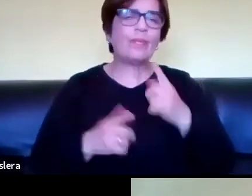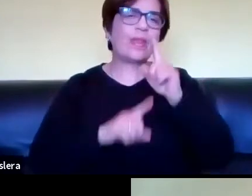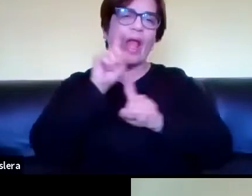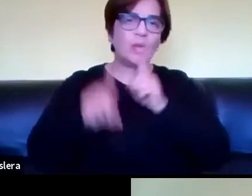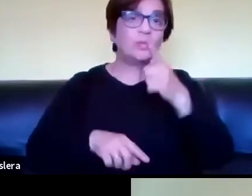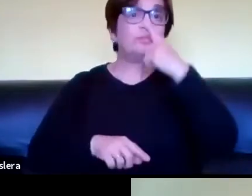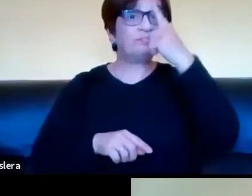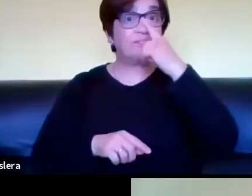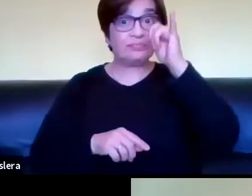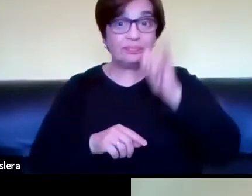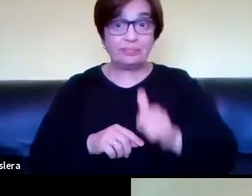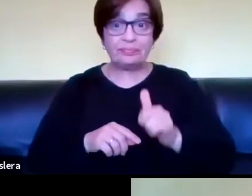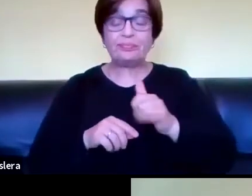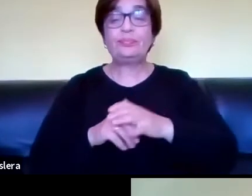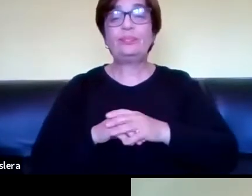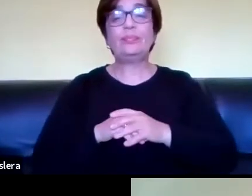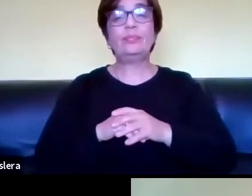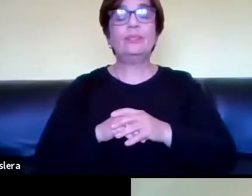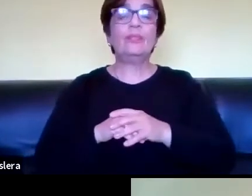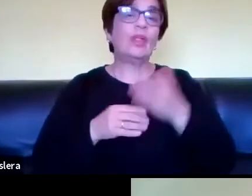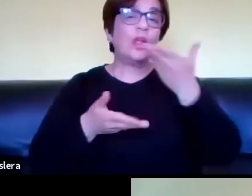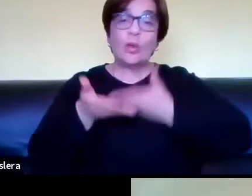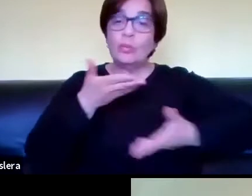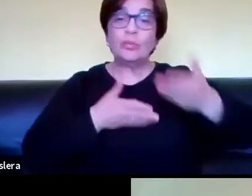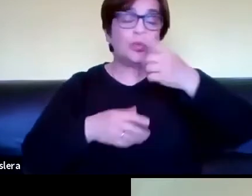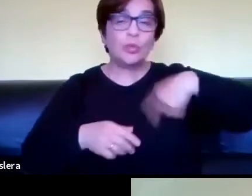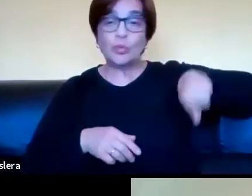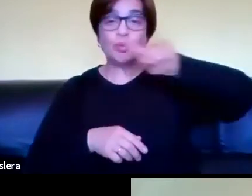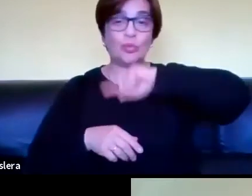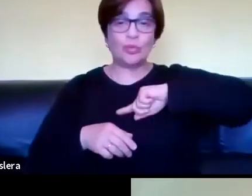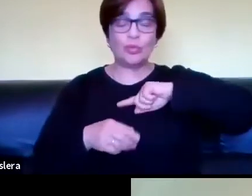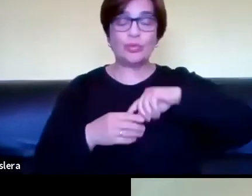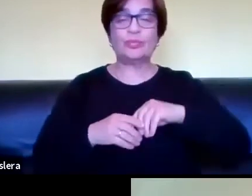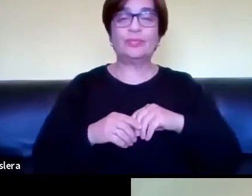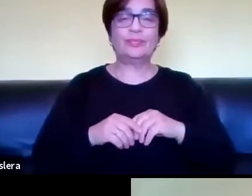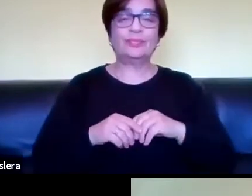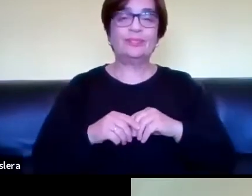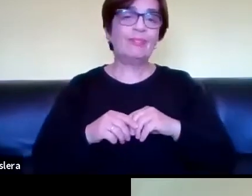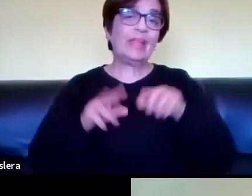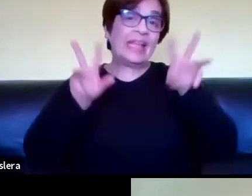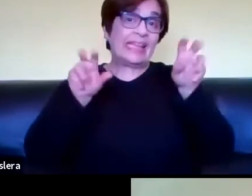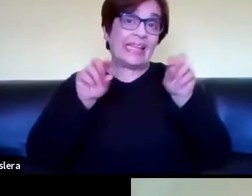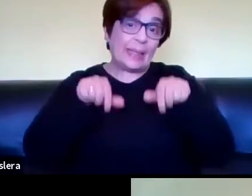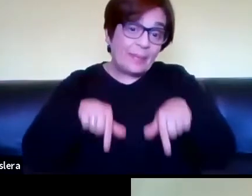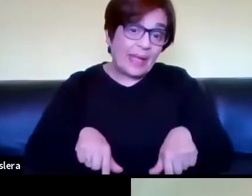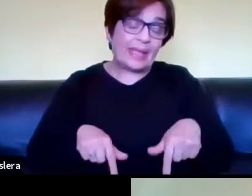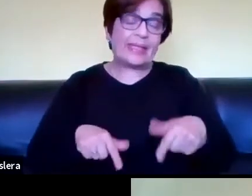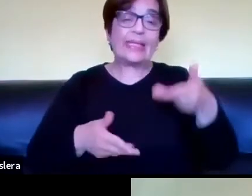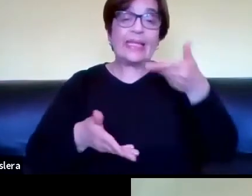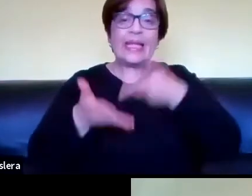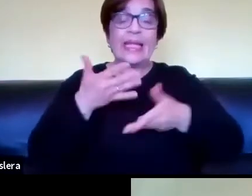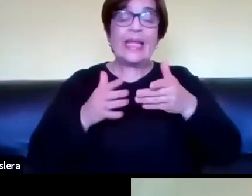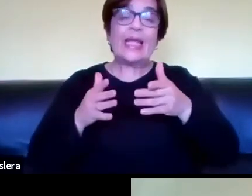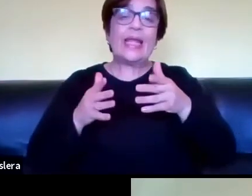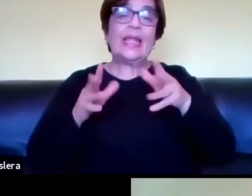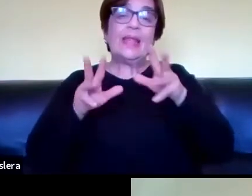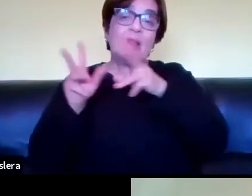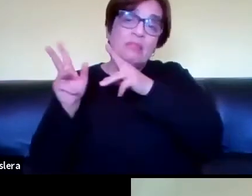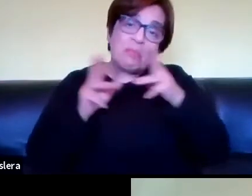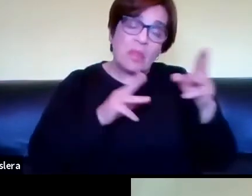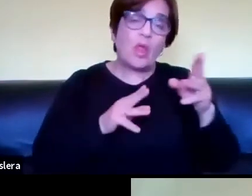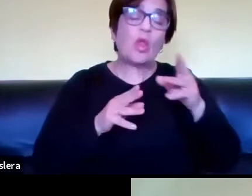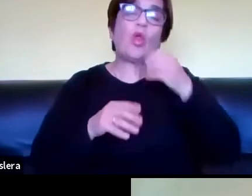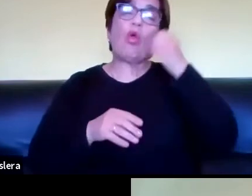interesados en compartir con nosotros este tema, este intercambio, este ciclo de intercambios,